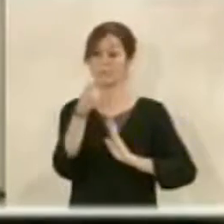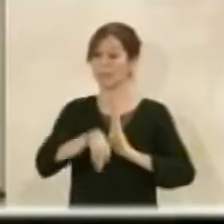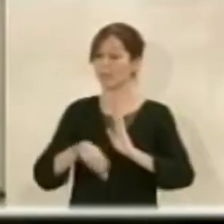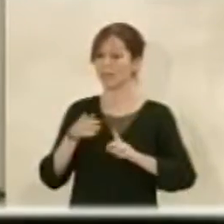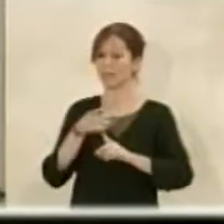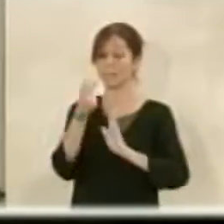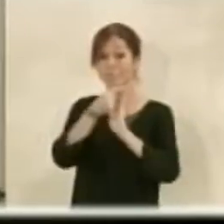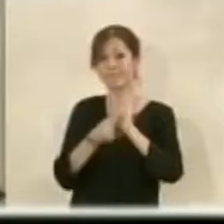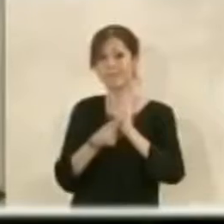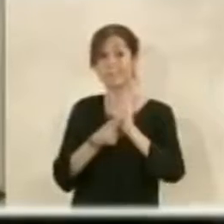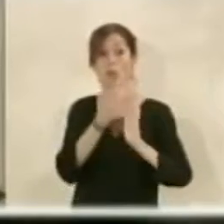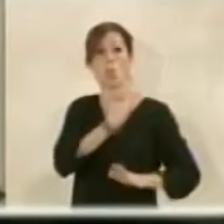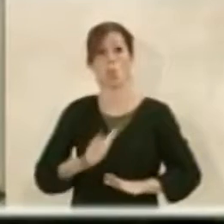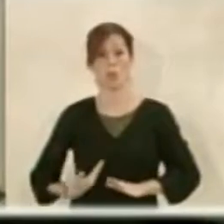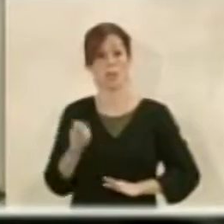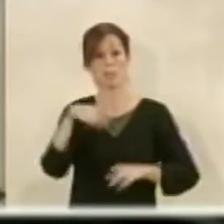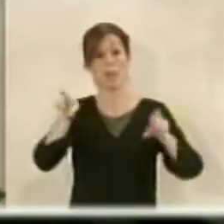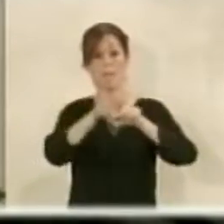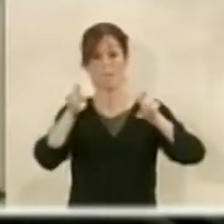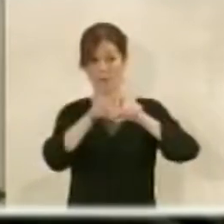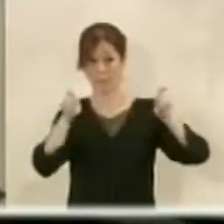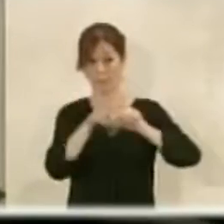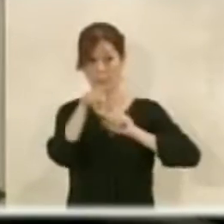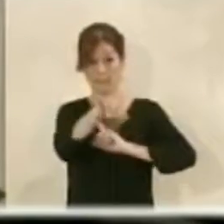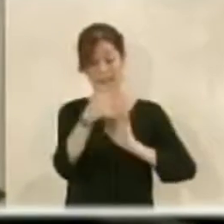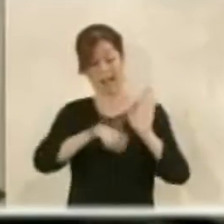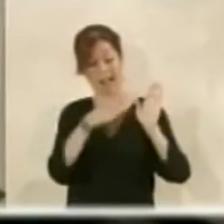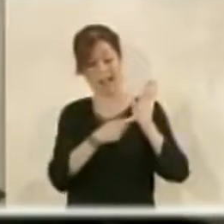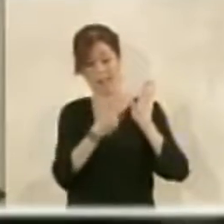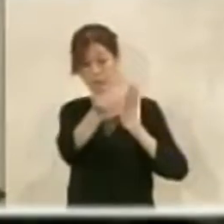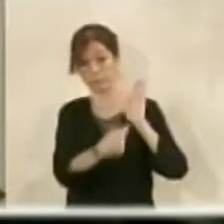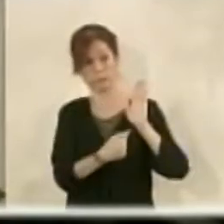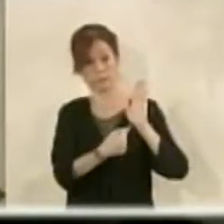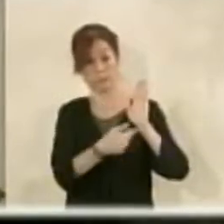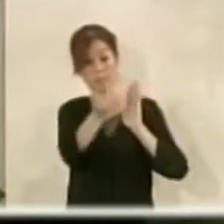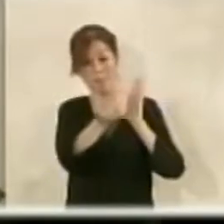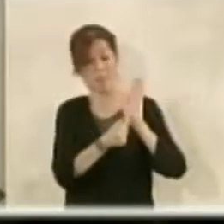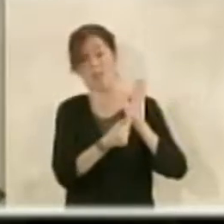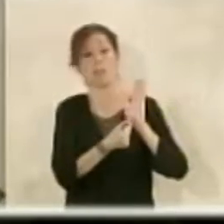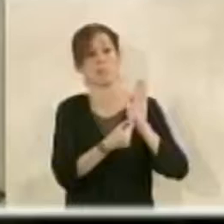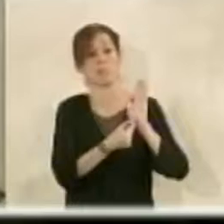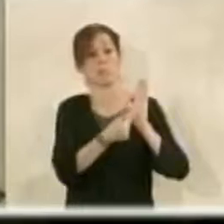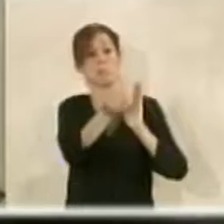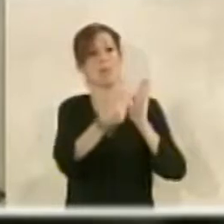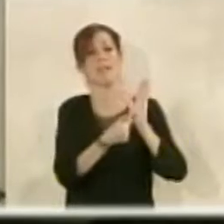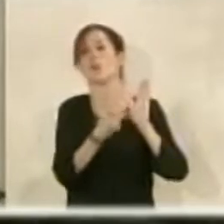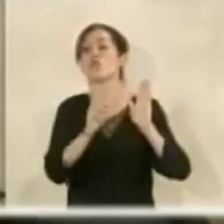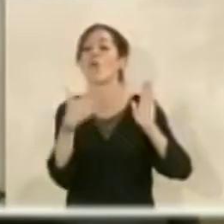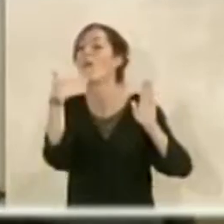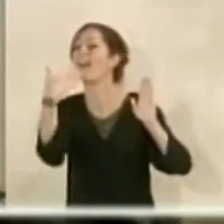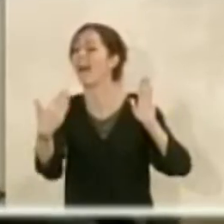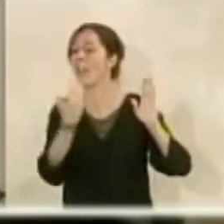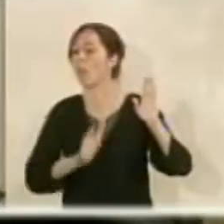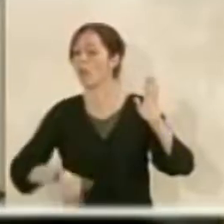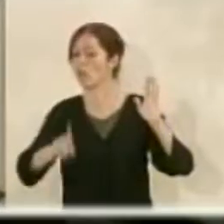al propietario y al promotor, que es lo que le exige la ley, no hay ninguna medida tampoco de agradecer al